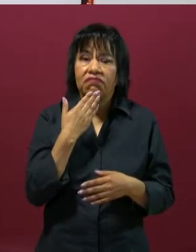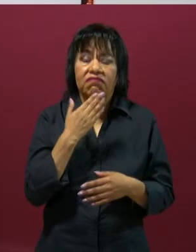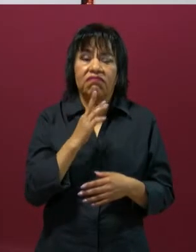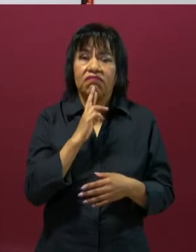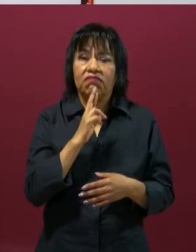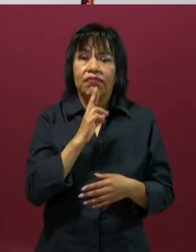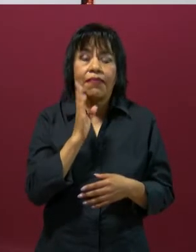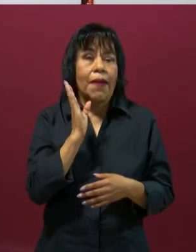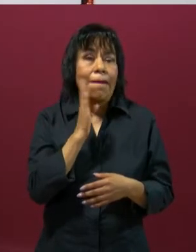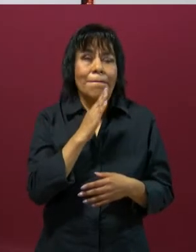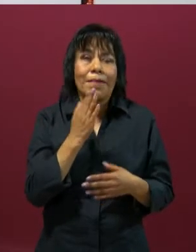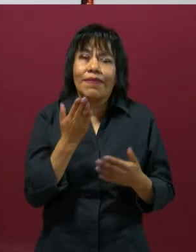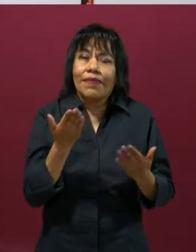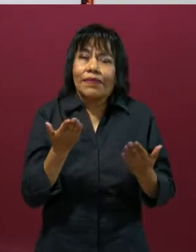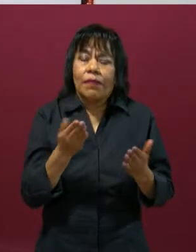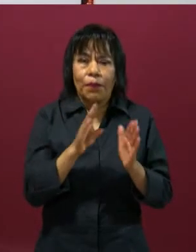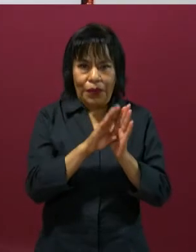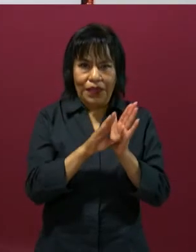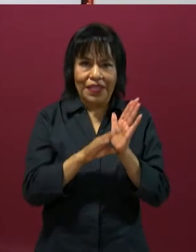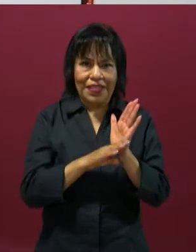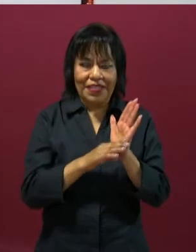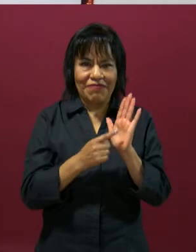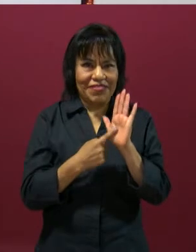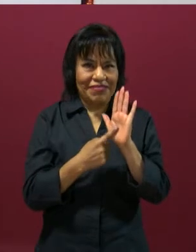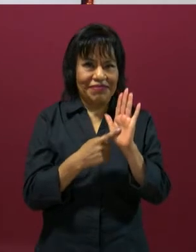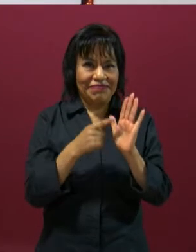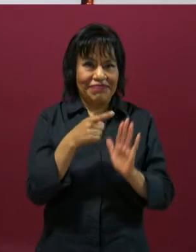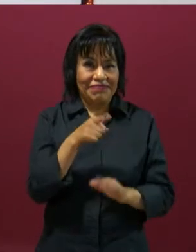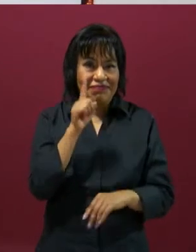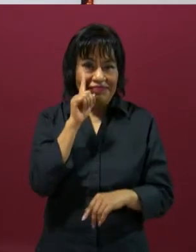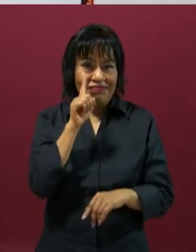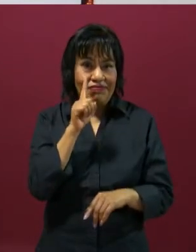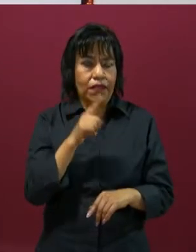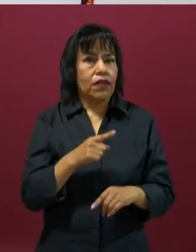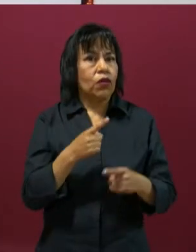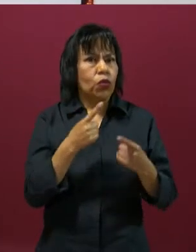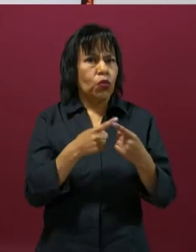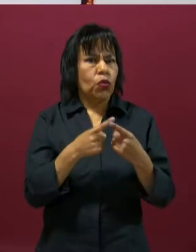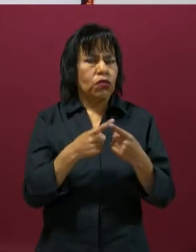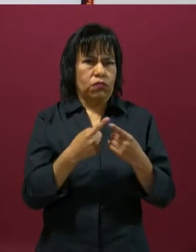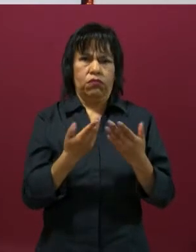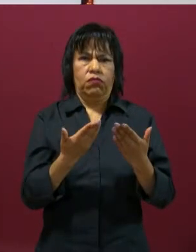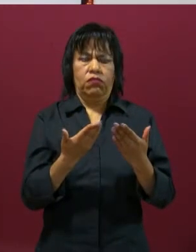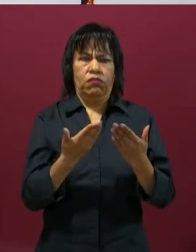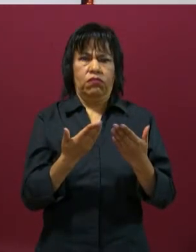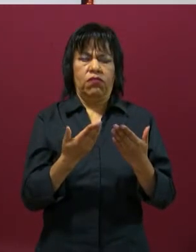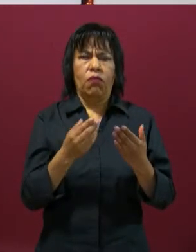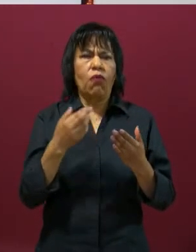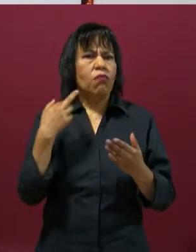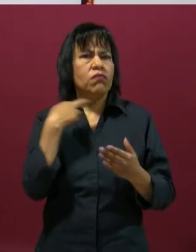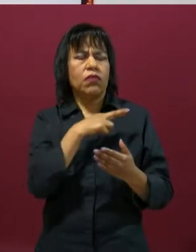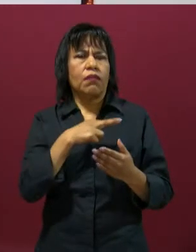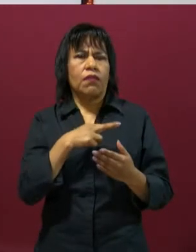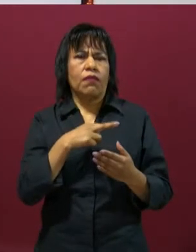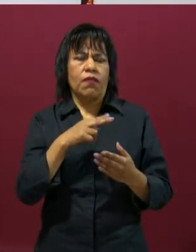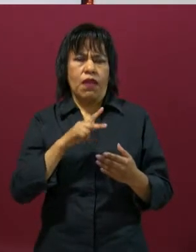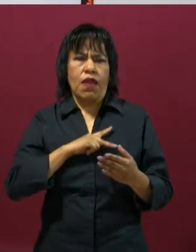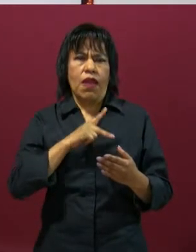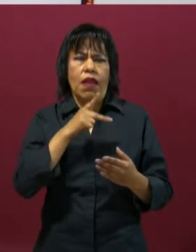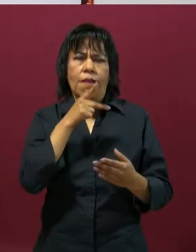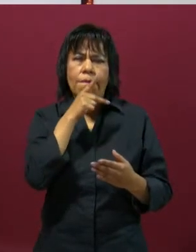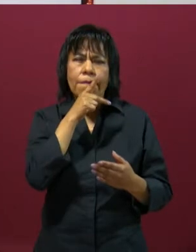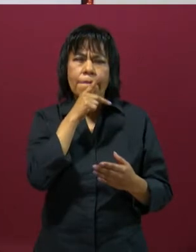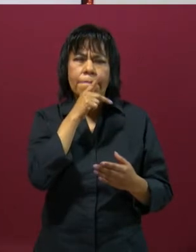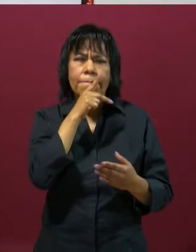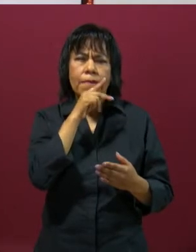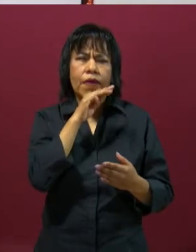respuesta. Veamos el ejemplo. Primero, tengo una situación impulsiva. Mis papás me restringieron el